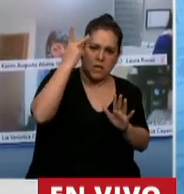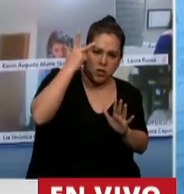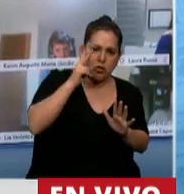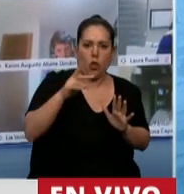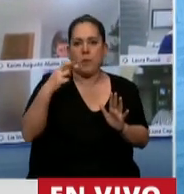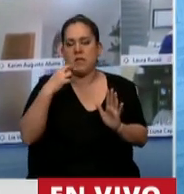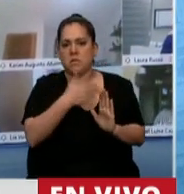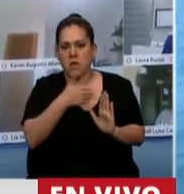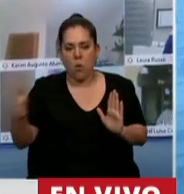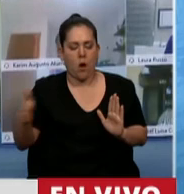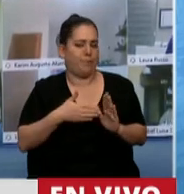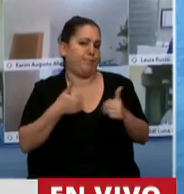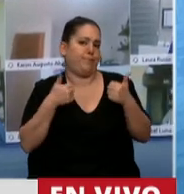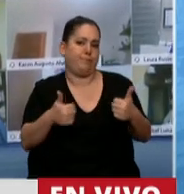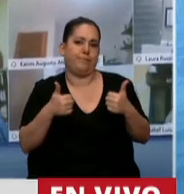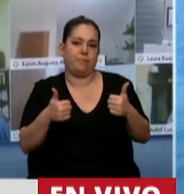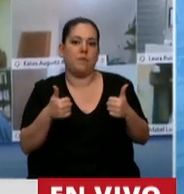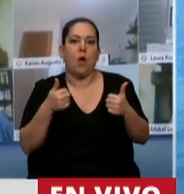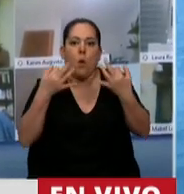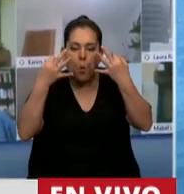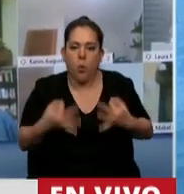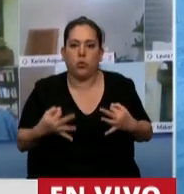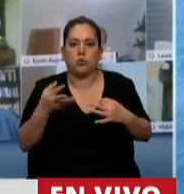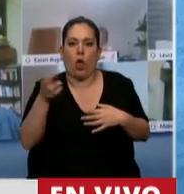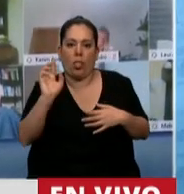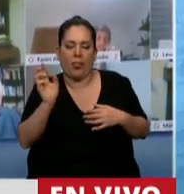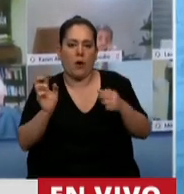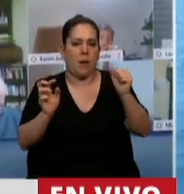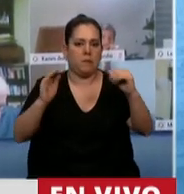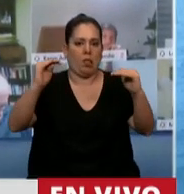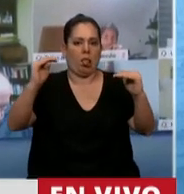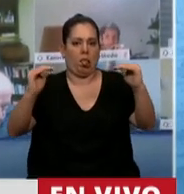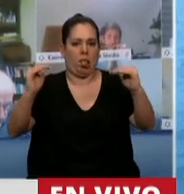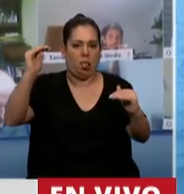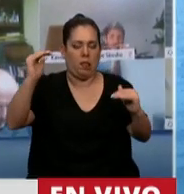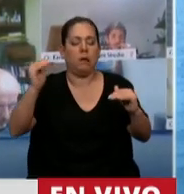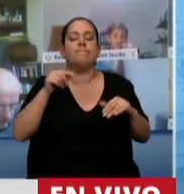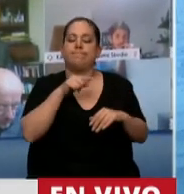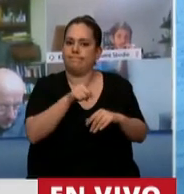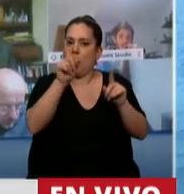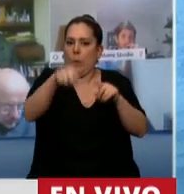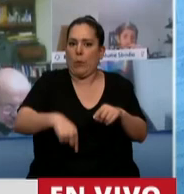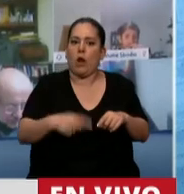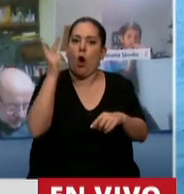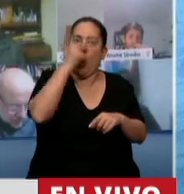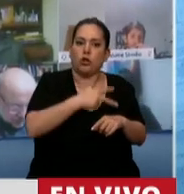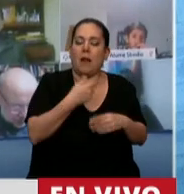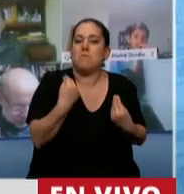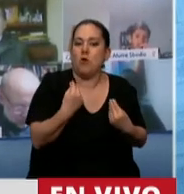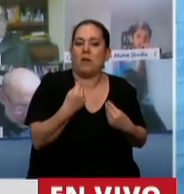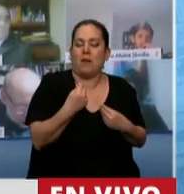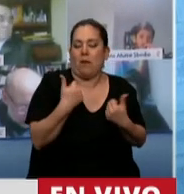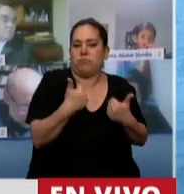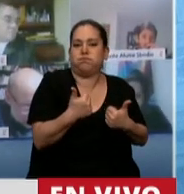años, de la mano de la devaluación. Por supuesto que fue una gran ayuda porque la hotelería maneja tarifas en dólares